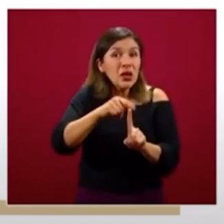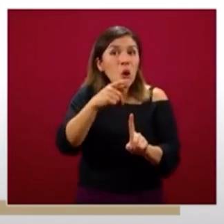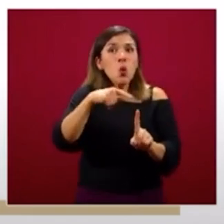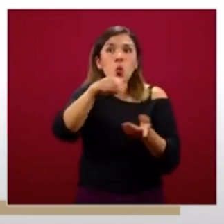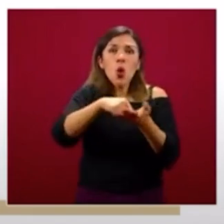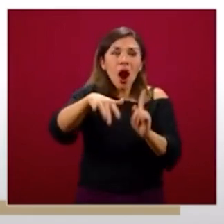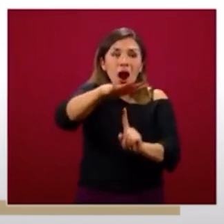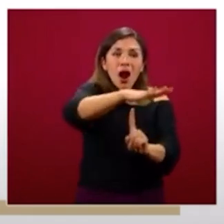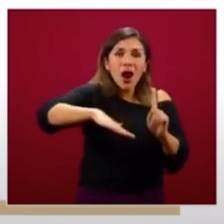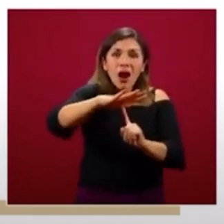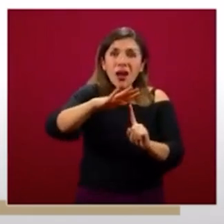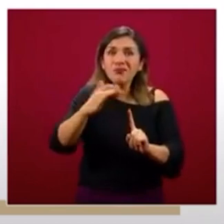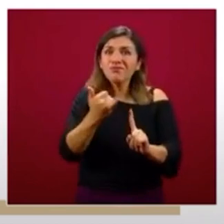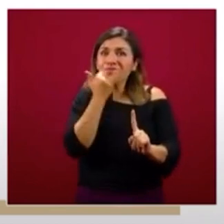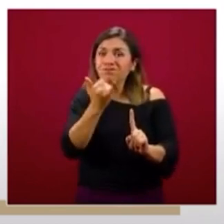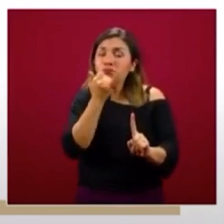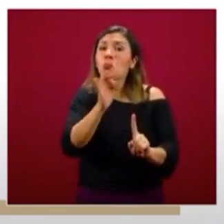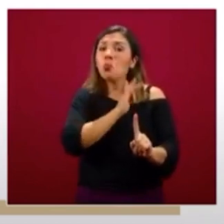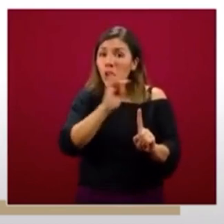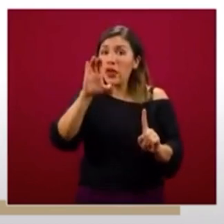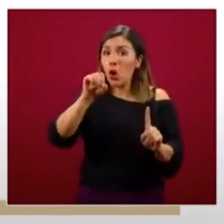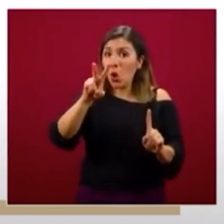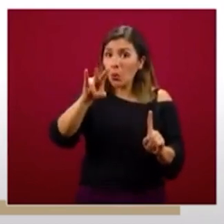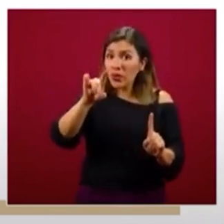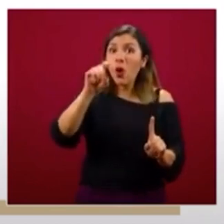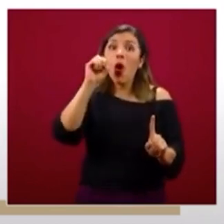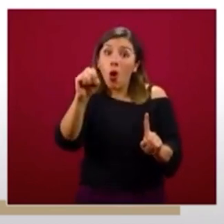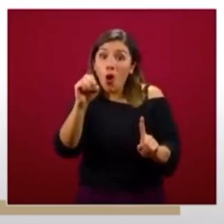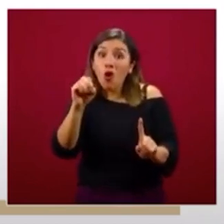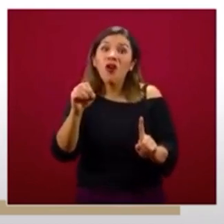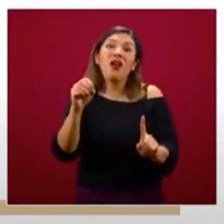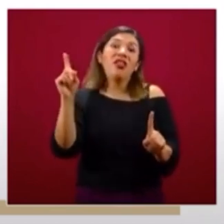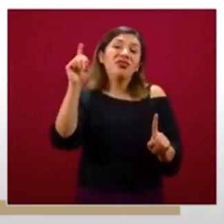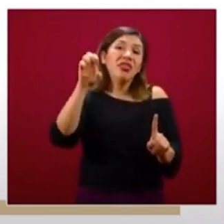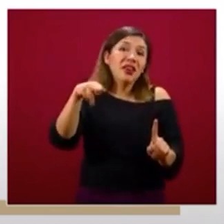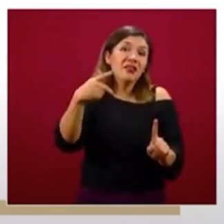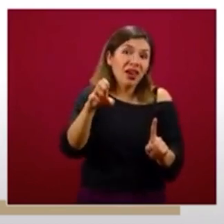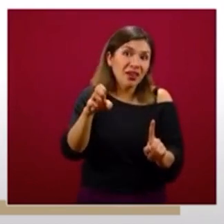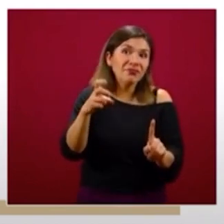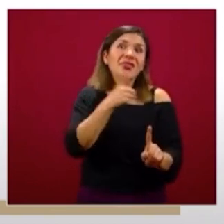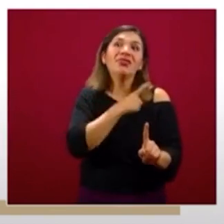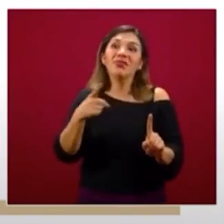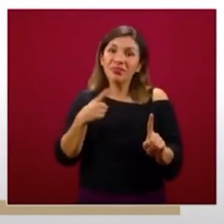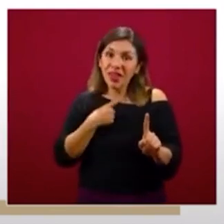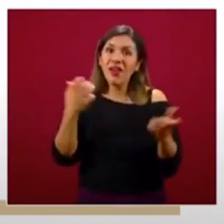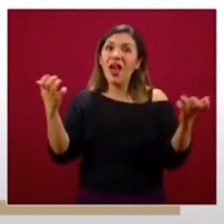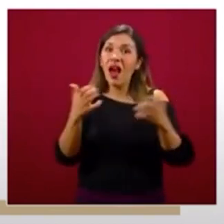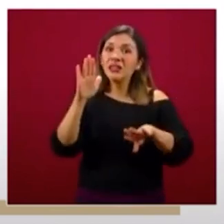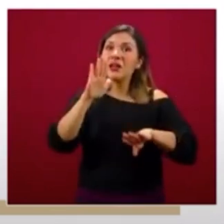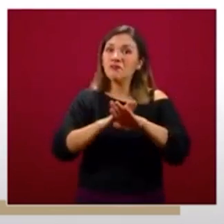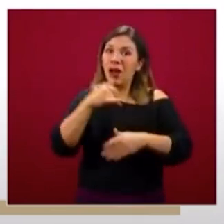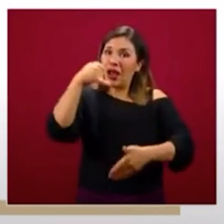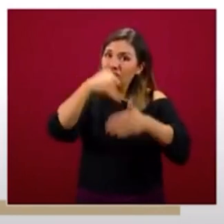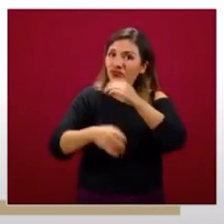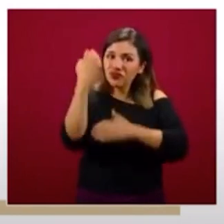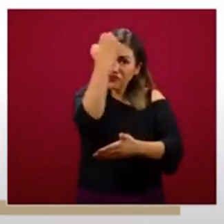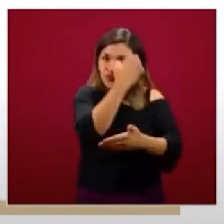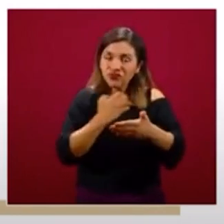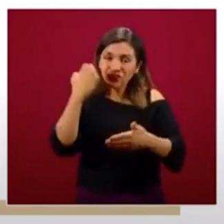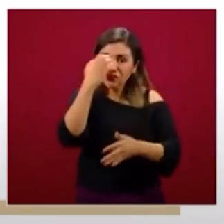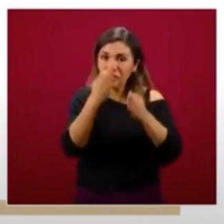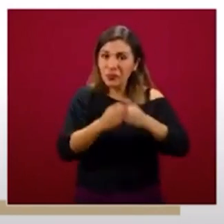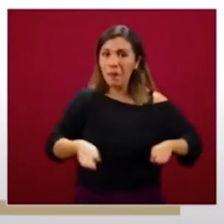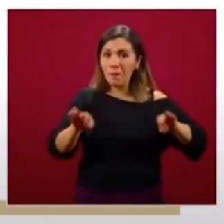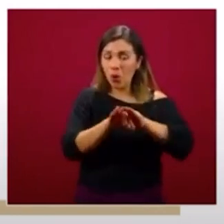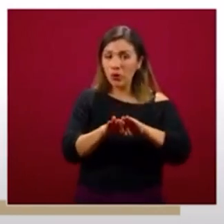que puede ser un paciente con COVID, pero también puede ser un paciente con dengue. Entonces, hay que a veces hacer y tenemos que hacer un ejercicio clínico importante,